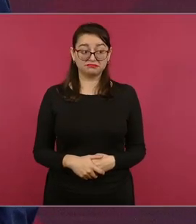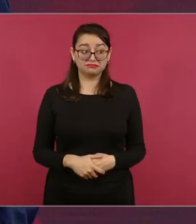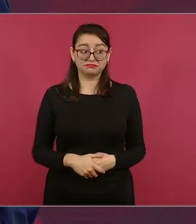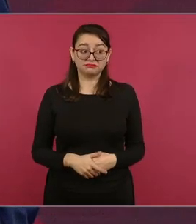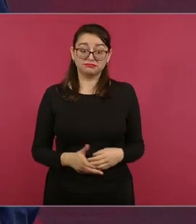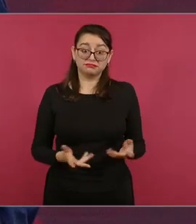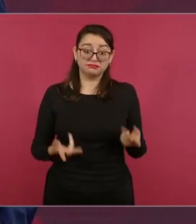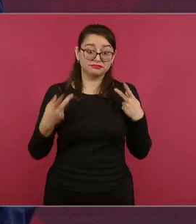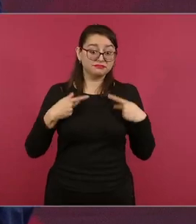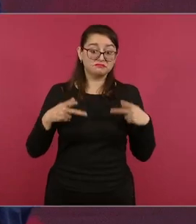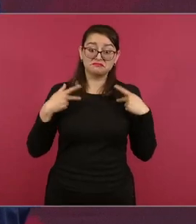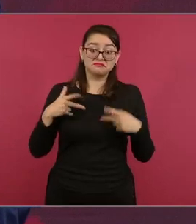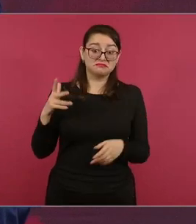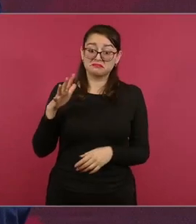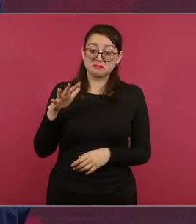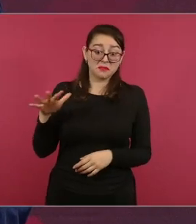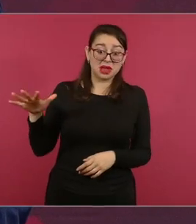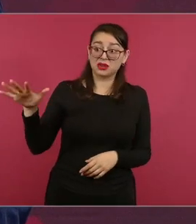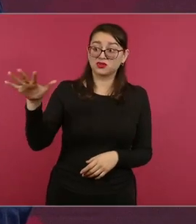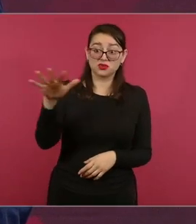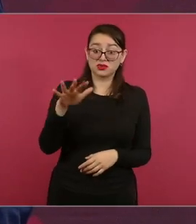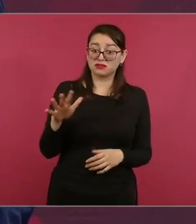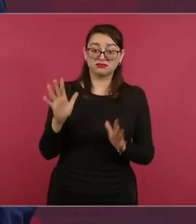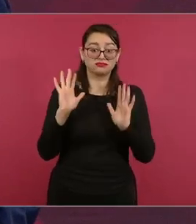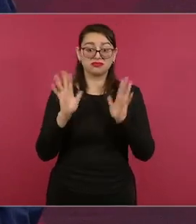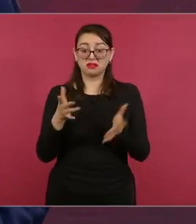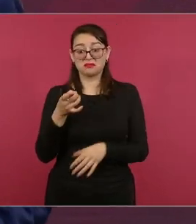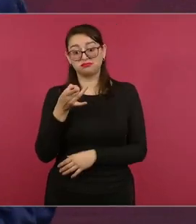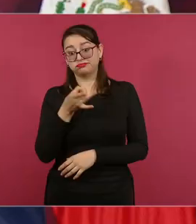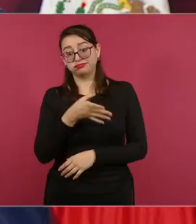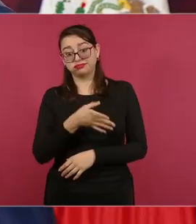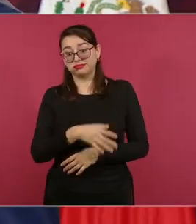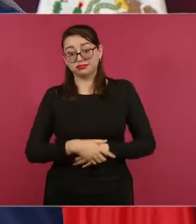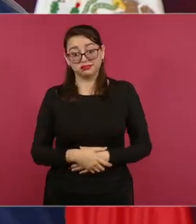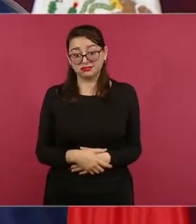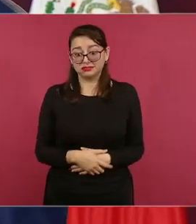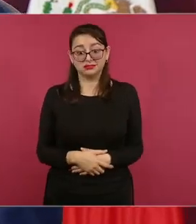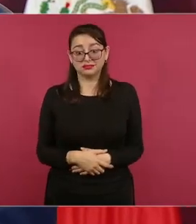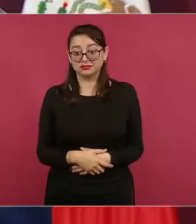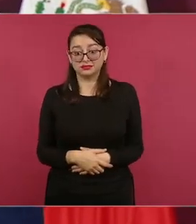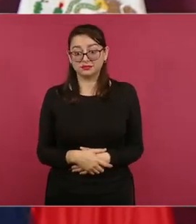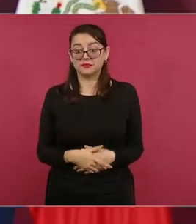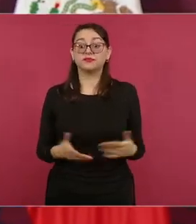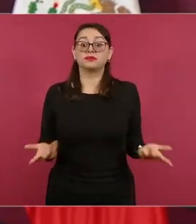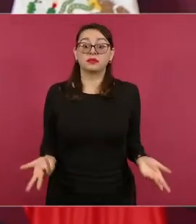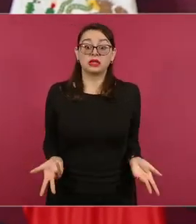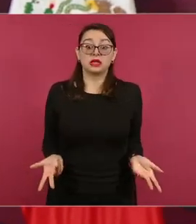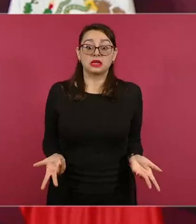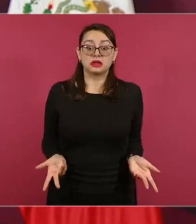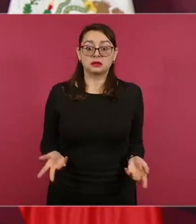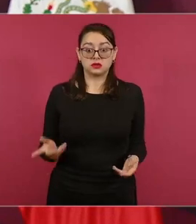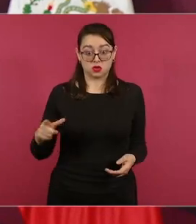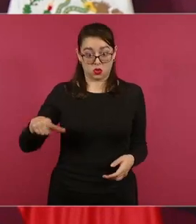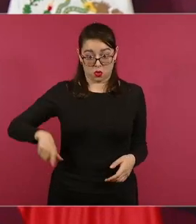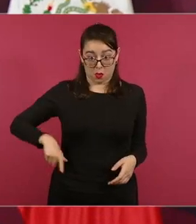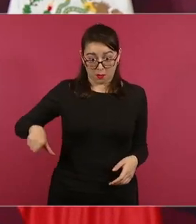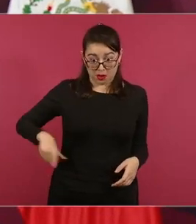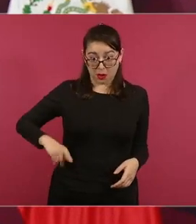está conforme, si no, habría manifestaciones, ¿no?